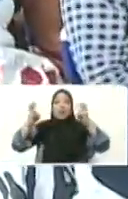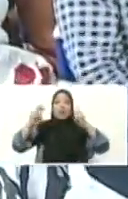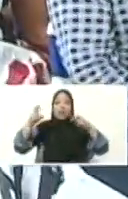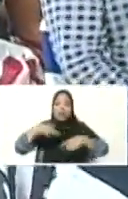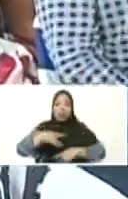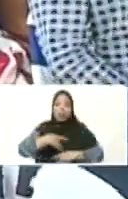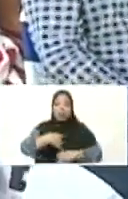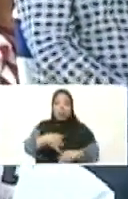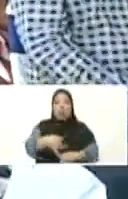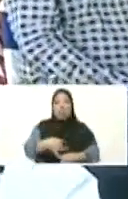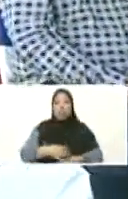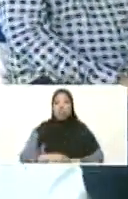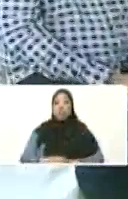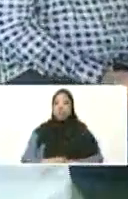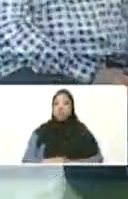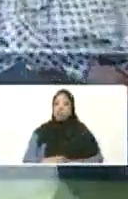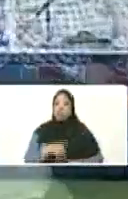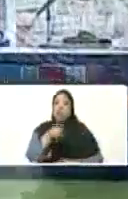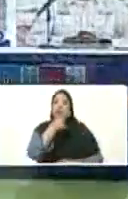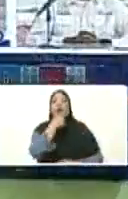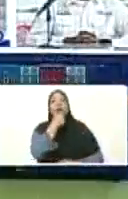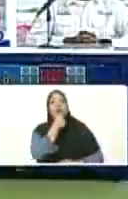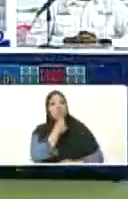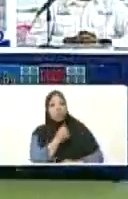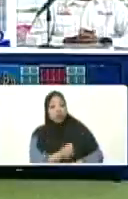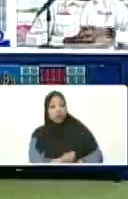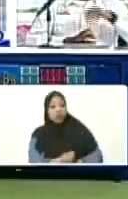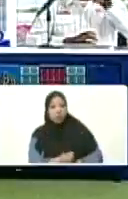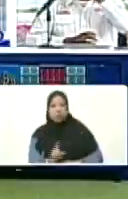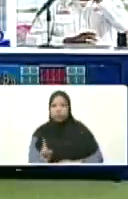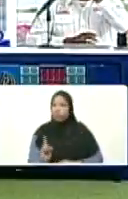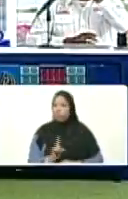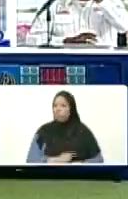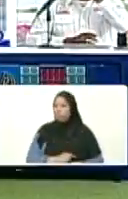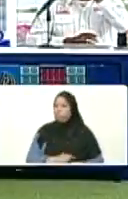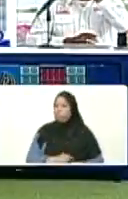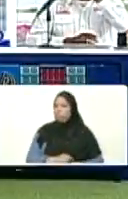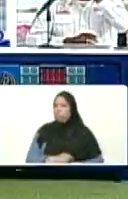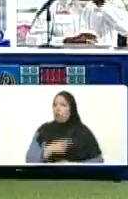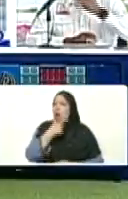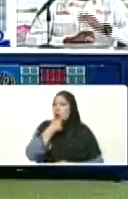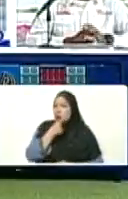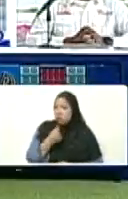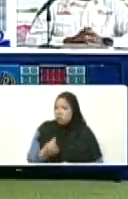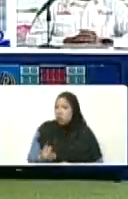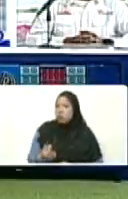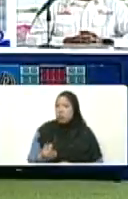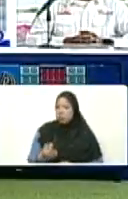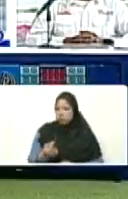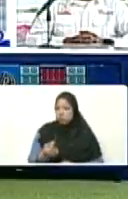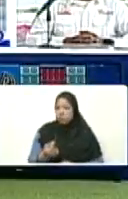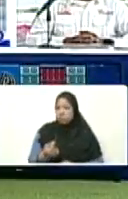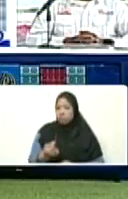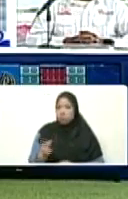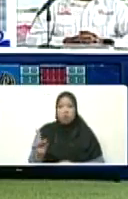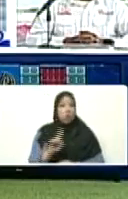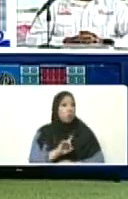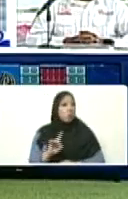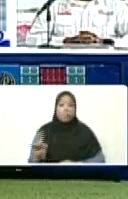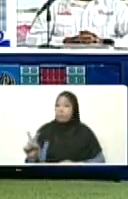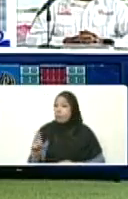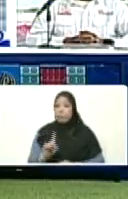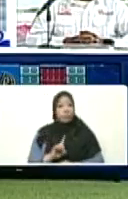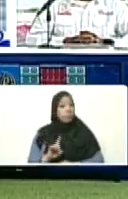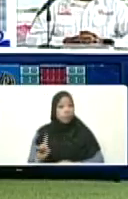autogobierno popular, que es fácil, fácil. Como diría un amigo mío, fácil no es,